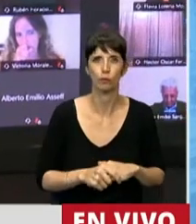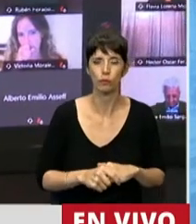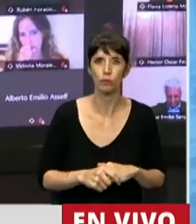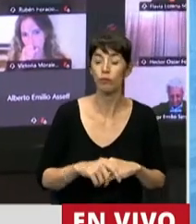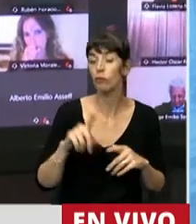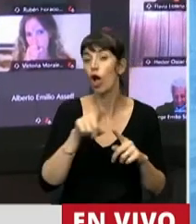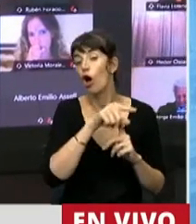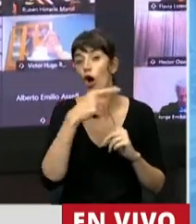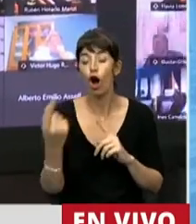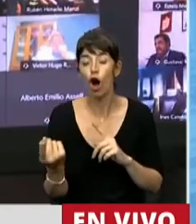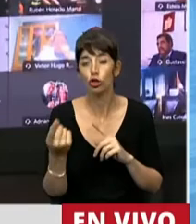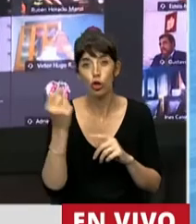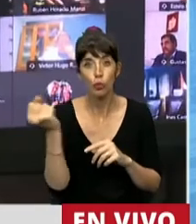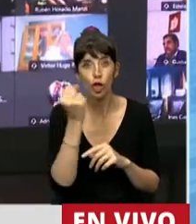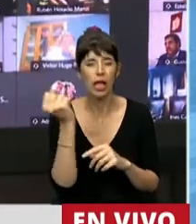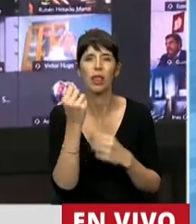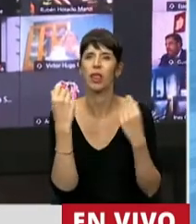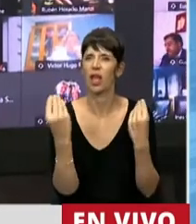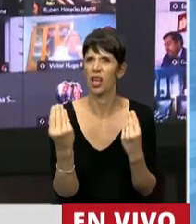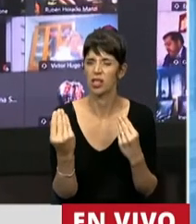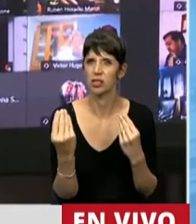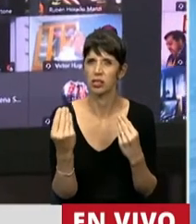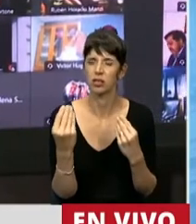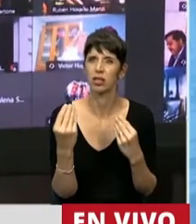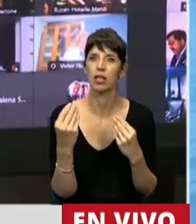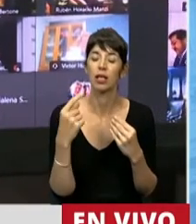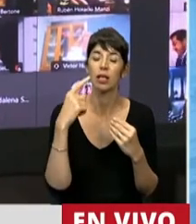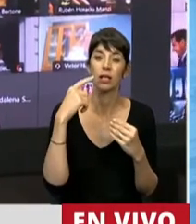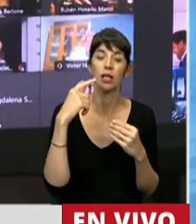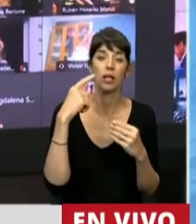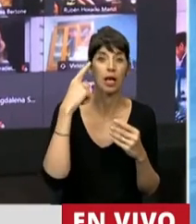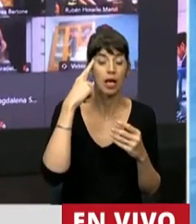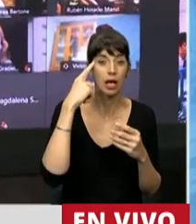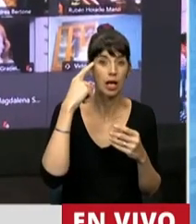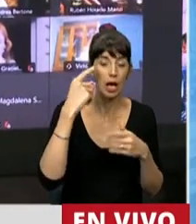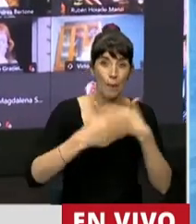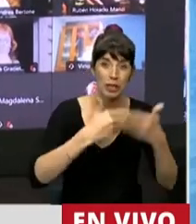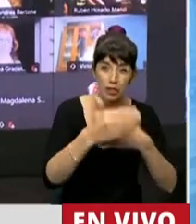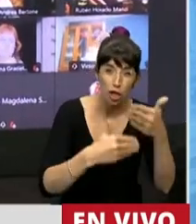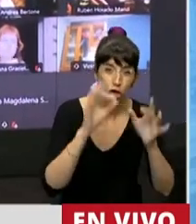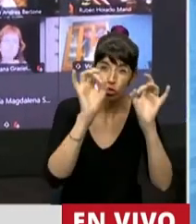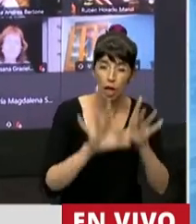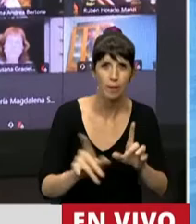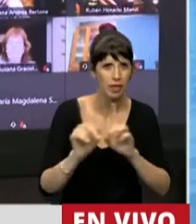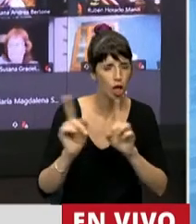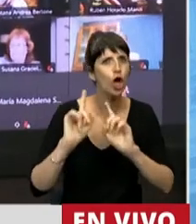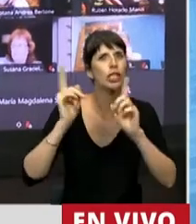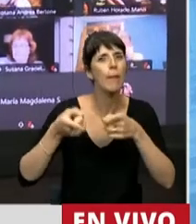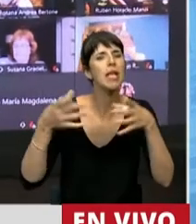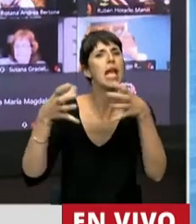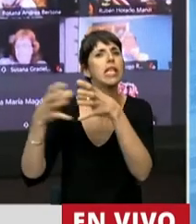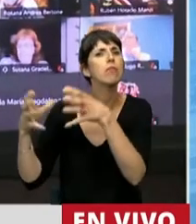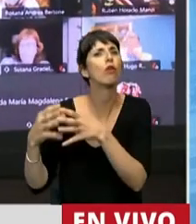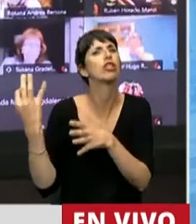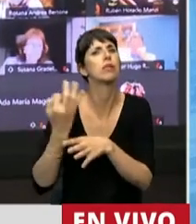en cuenta en este proyecto general es el que tiene que ver no solo con la capacitación, sino que también tiene que ver con el apoyo sobre los equipos especializados